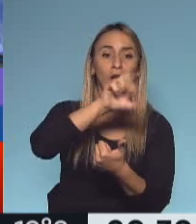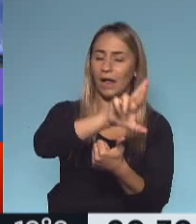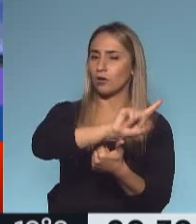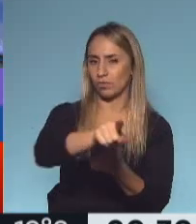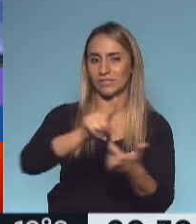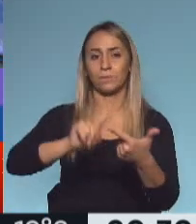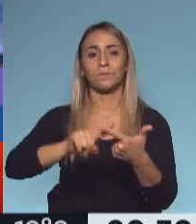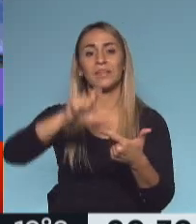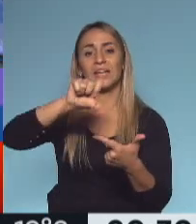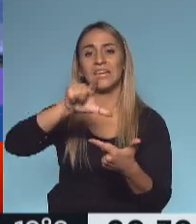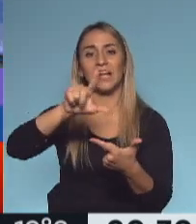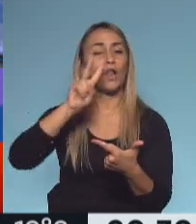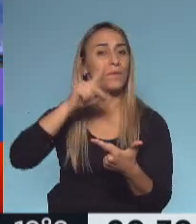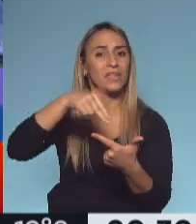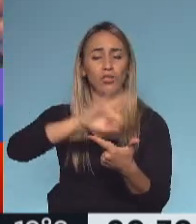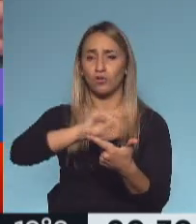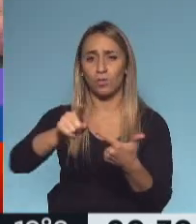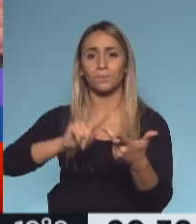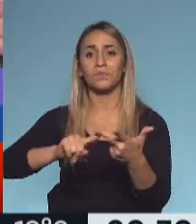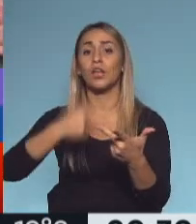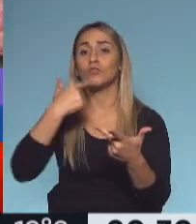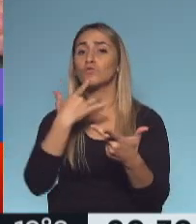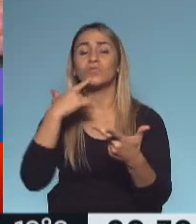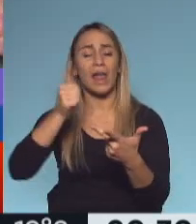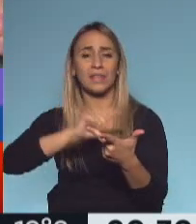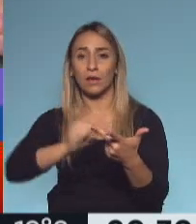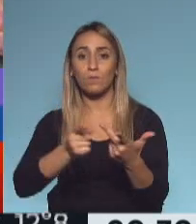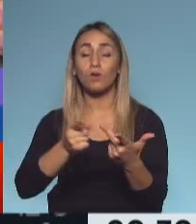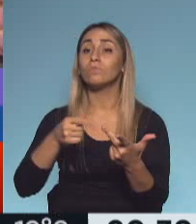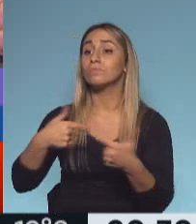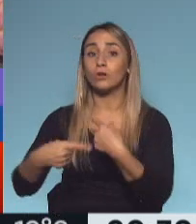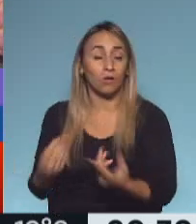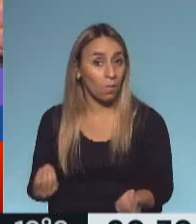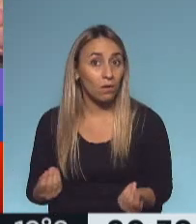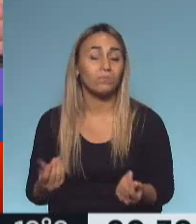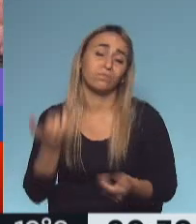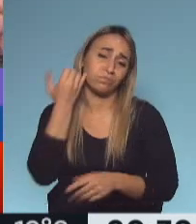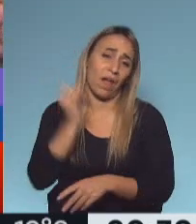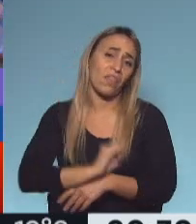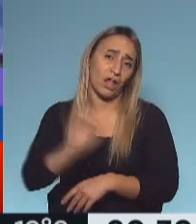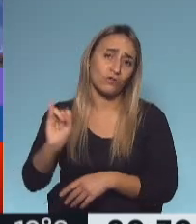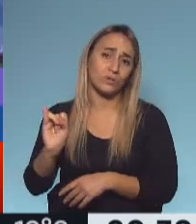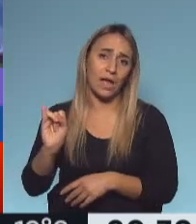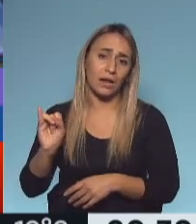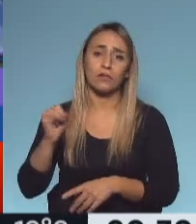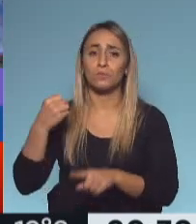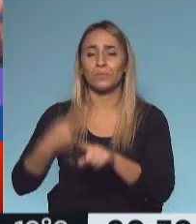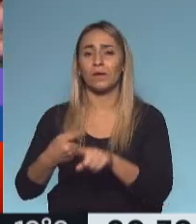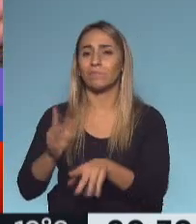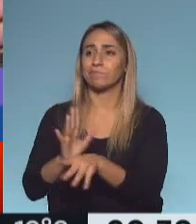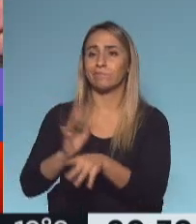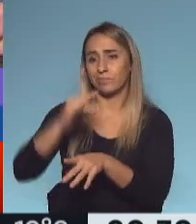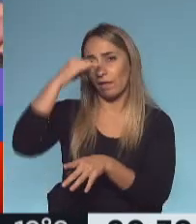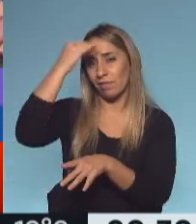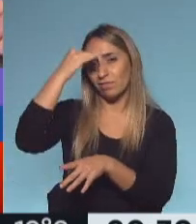Calviño, ni de Susana Aveni. ¿Sabés cómo termina esta historia? ¿Cómo termina? Acaban de denunciar por haber inventado